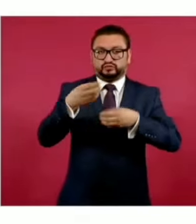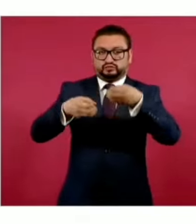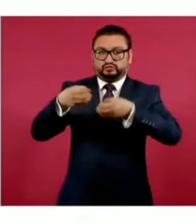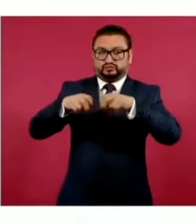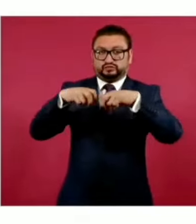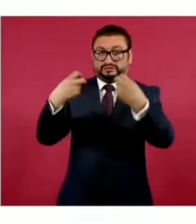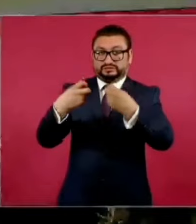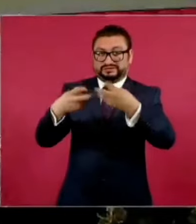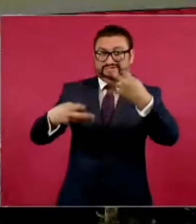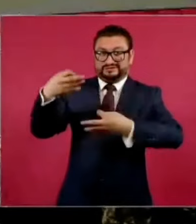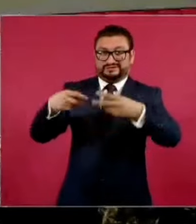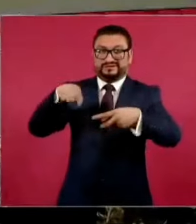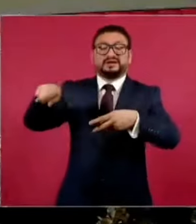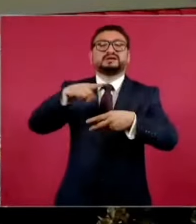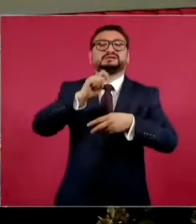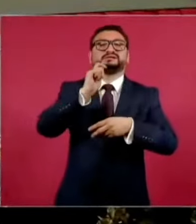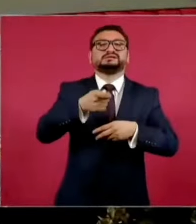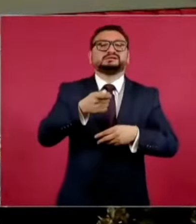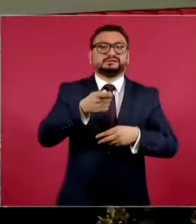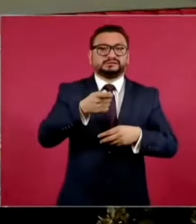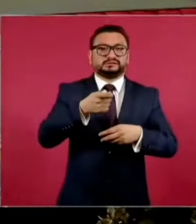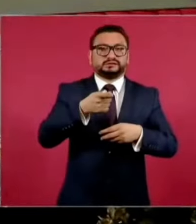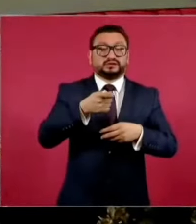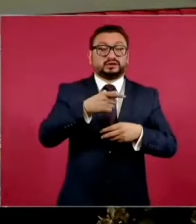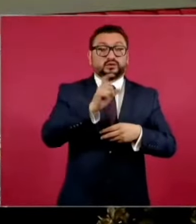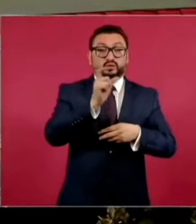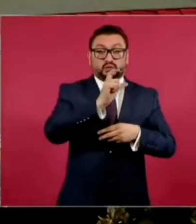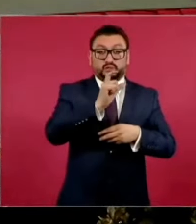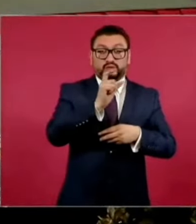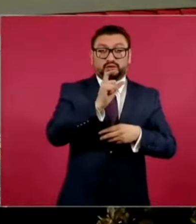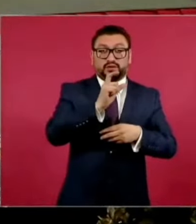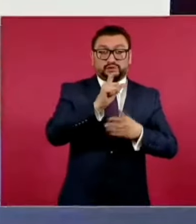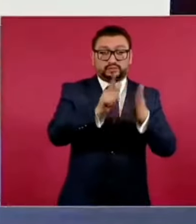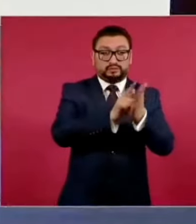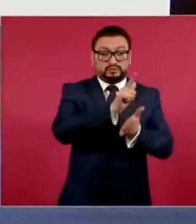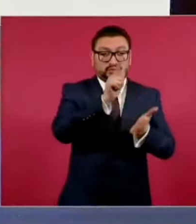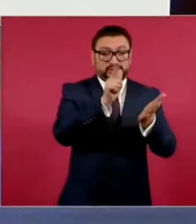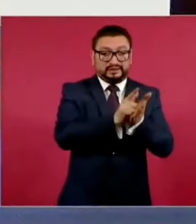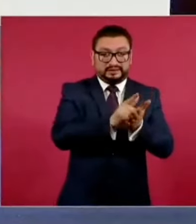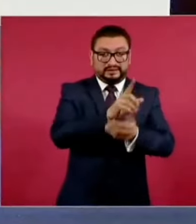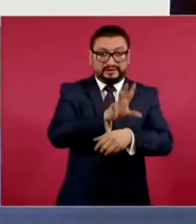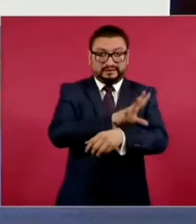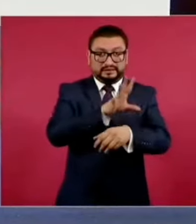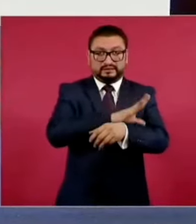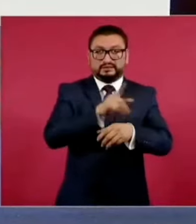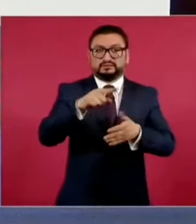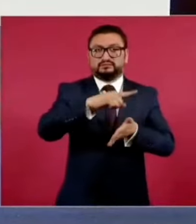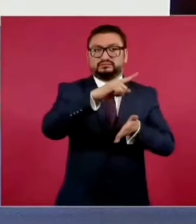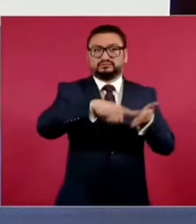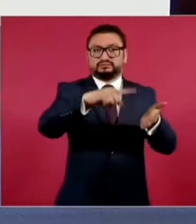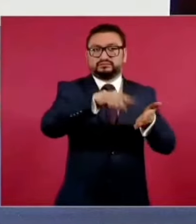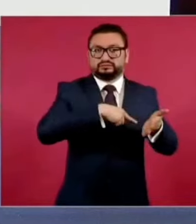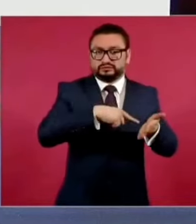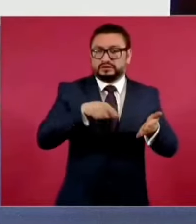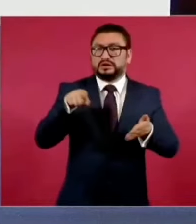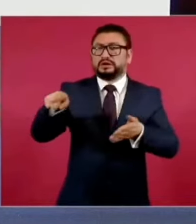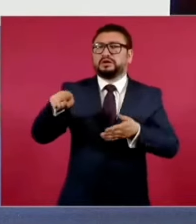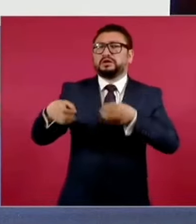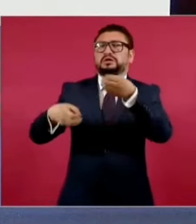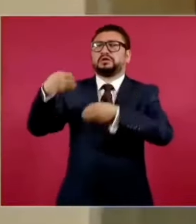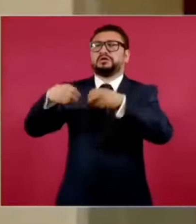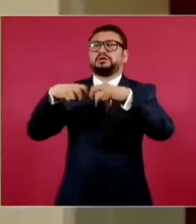Corte anularon los efectos de la ley eléctrica. Un ministro decidió que